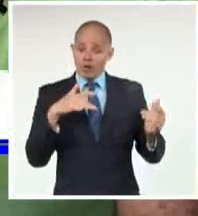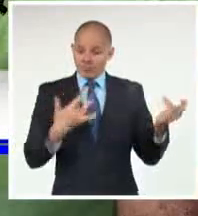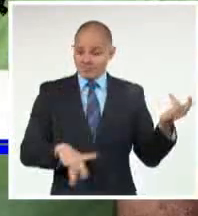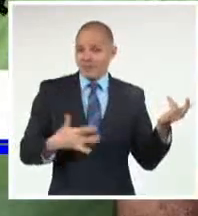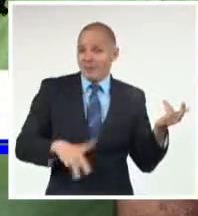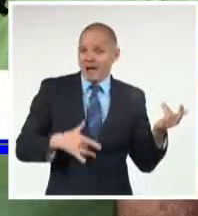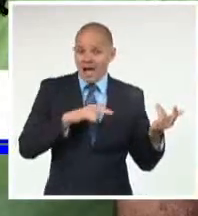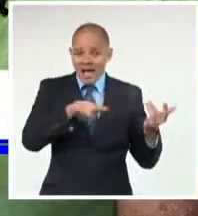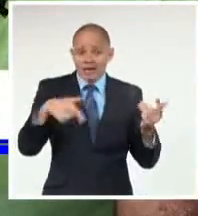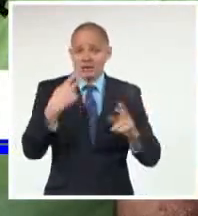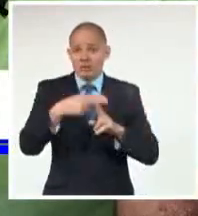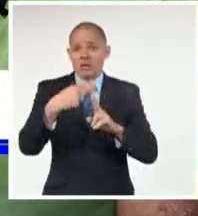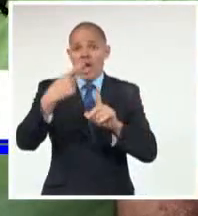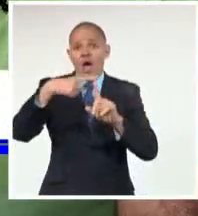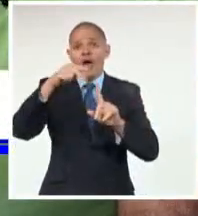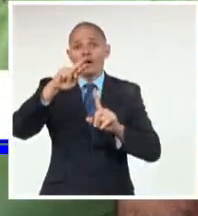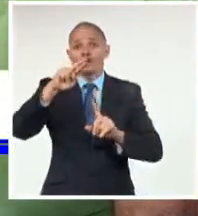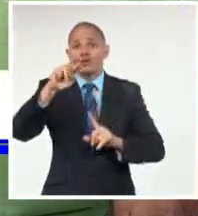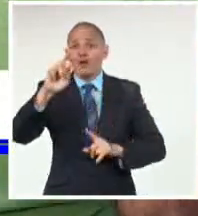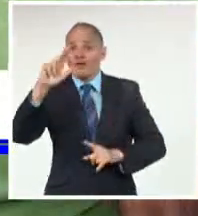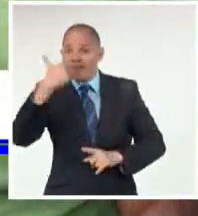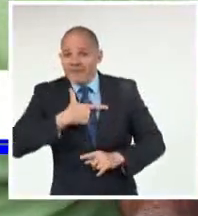Y un lugar Donde